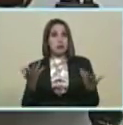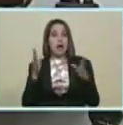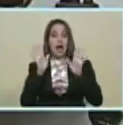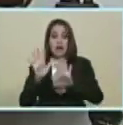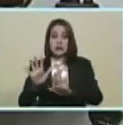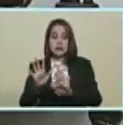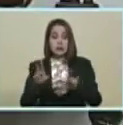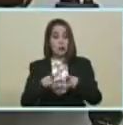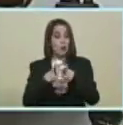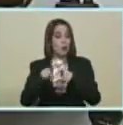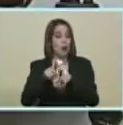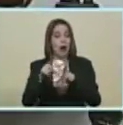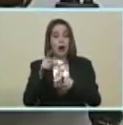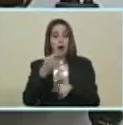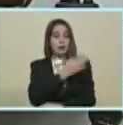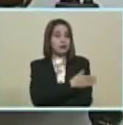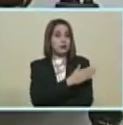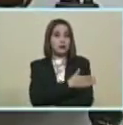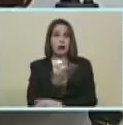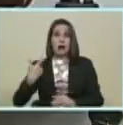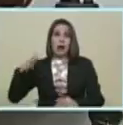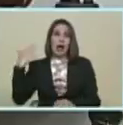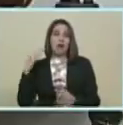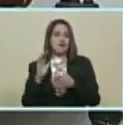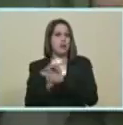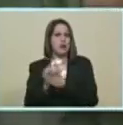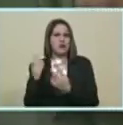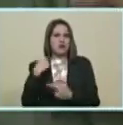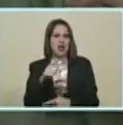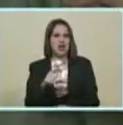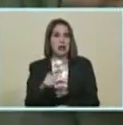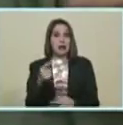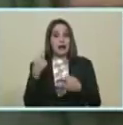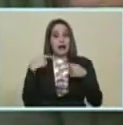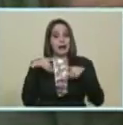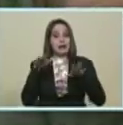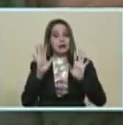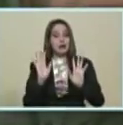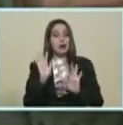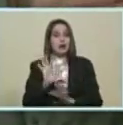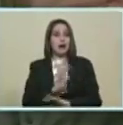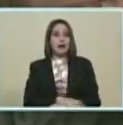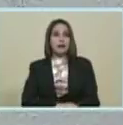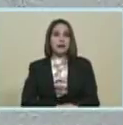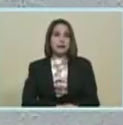...como decía un... ...antiguo amigo que yo tuve... ...eso es lo que hay...